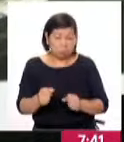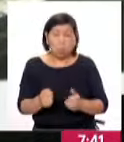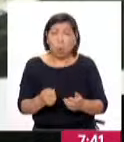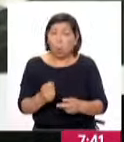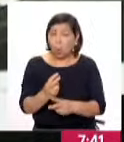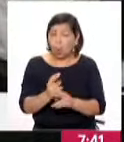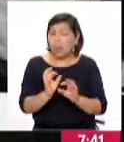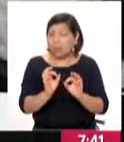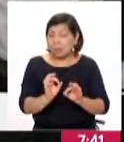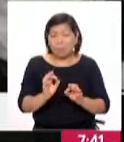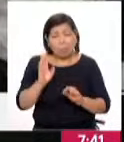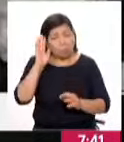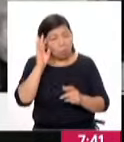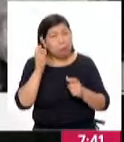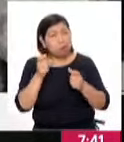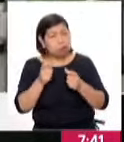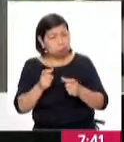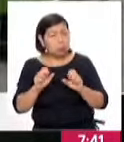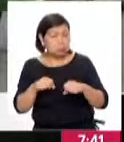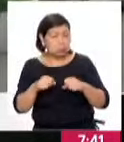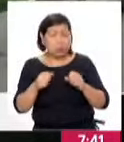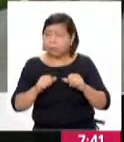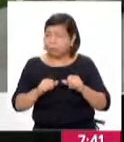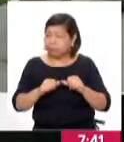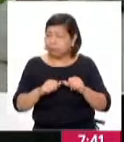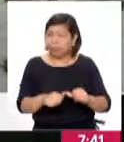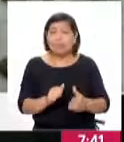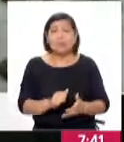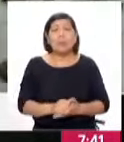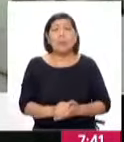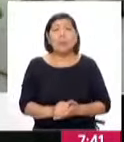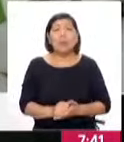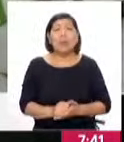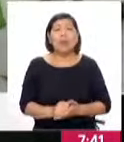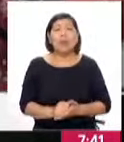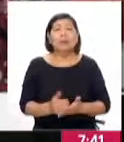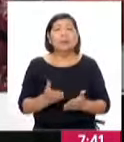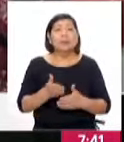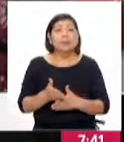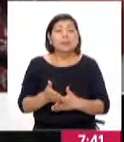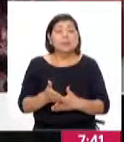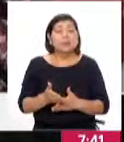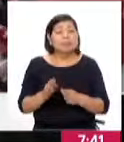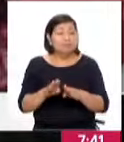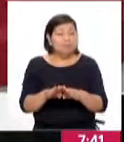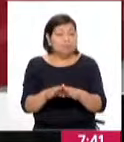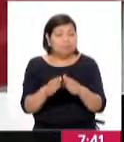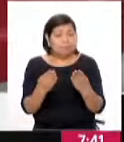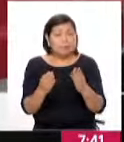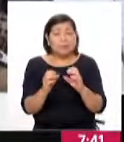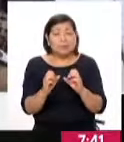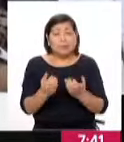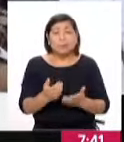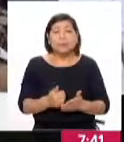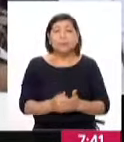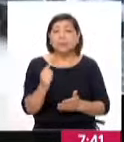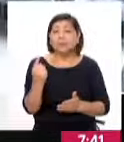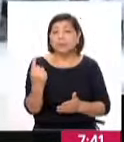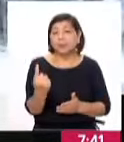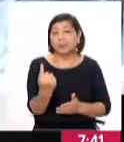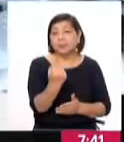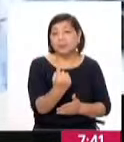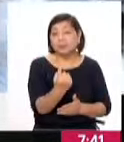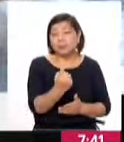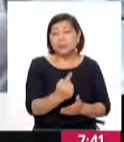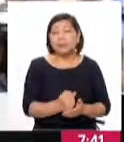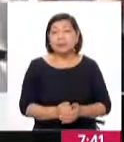seguridad siempre es un tema permanente que estamos monitoreando a través de las temperaturas regionales que existen en cada una de regiones del